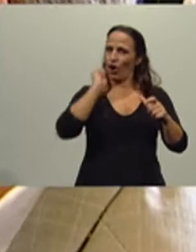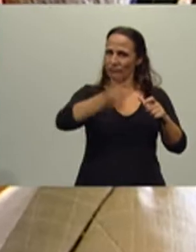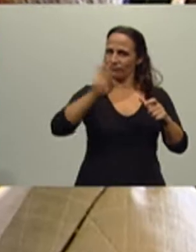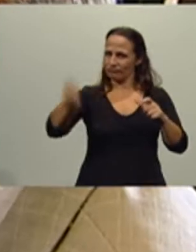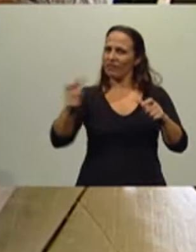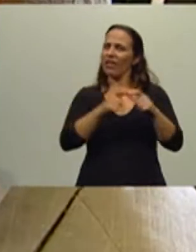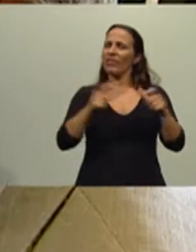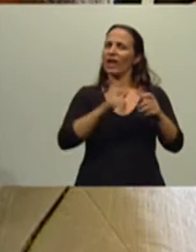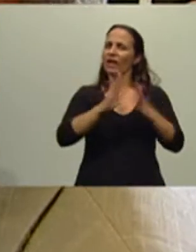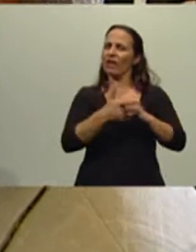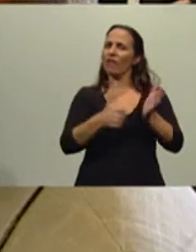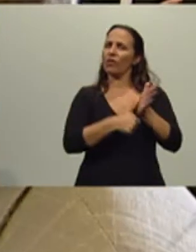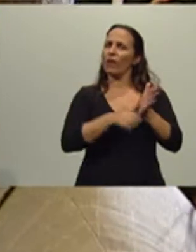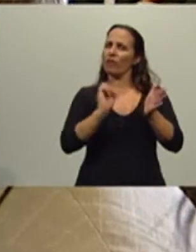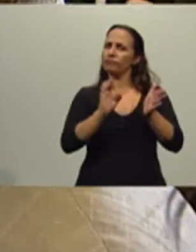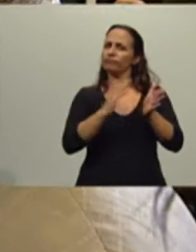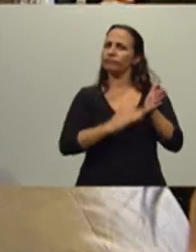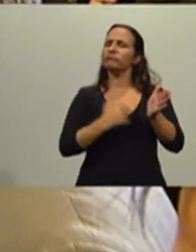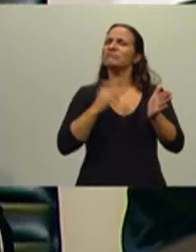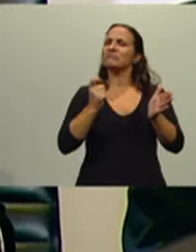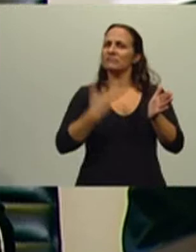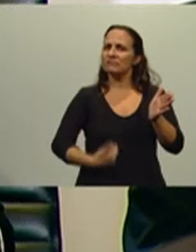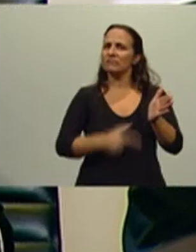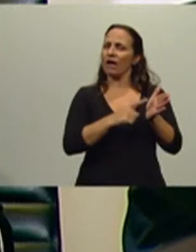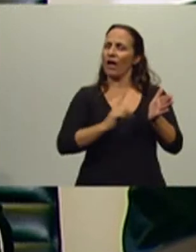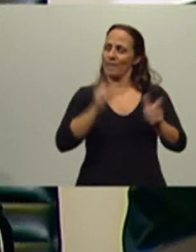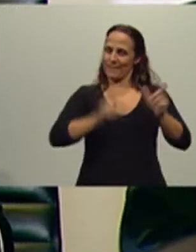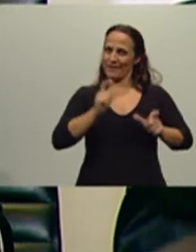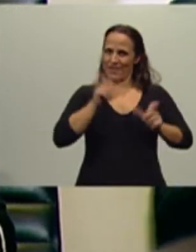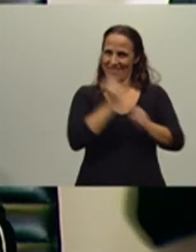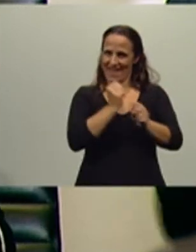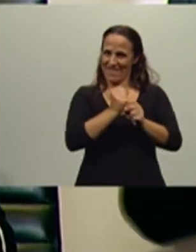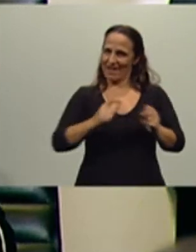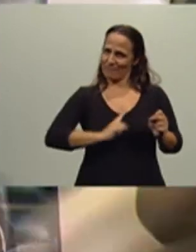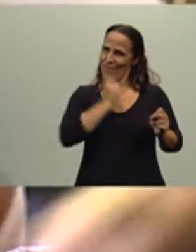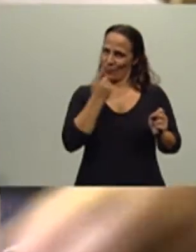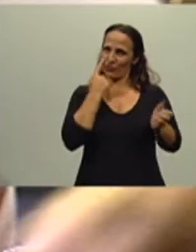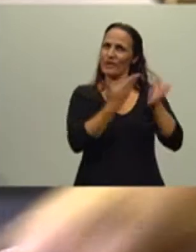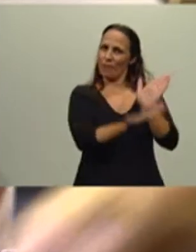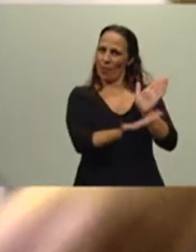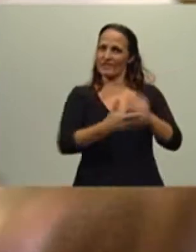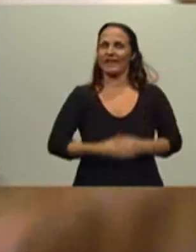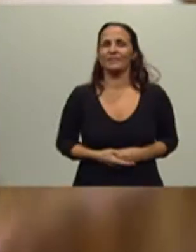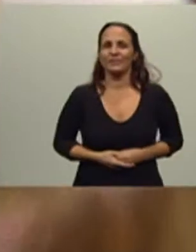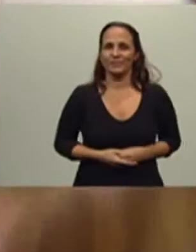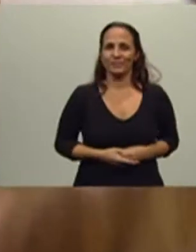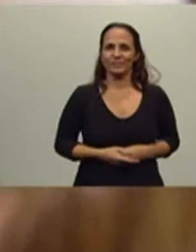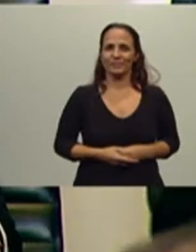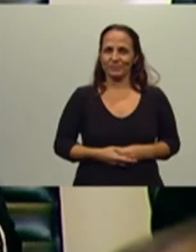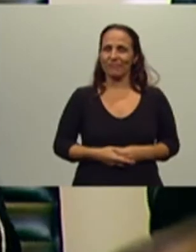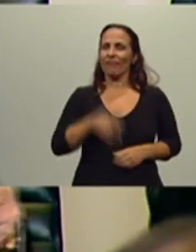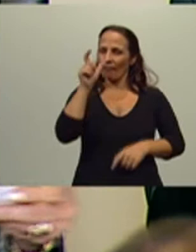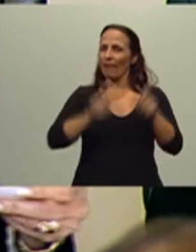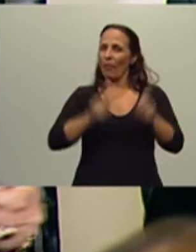identificación que muestran con mucho orgullo las trabajadoras, que muestran con mucho orgullo las